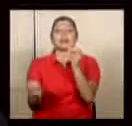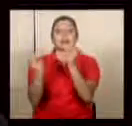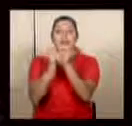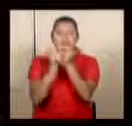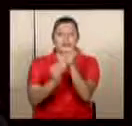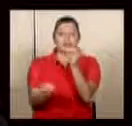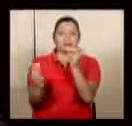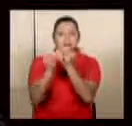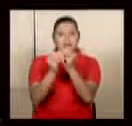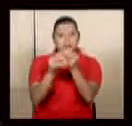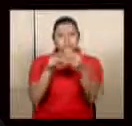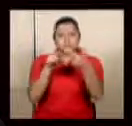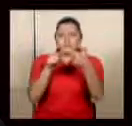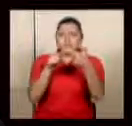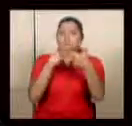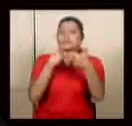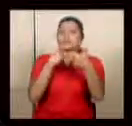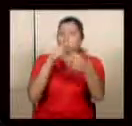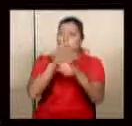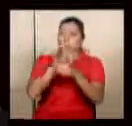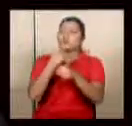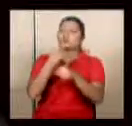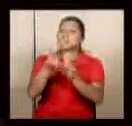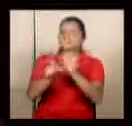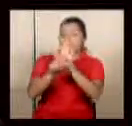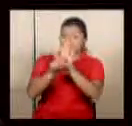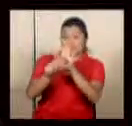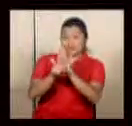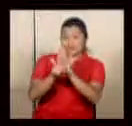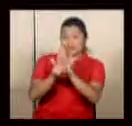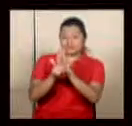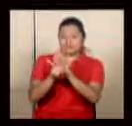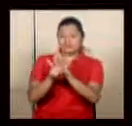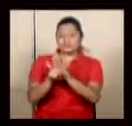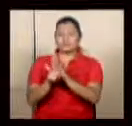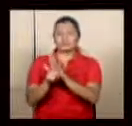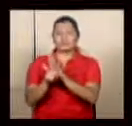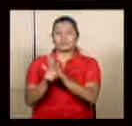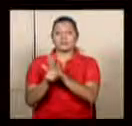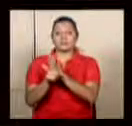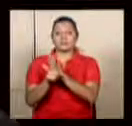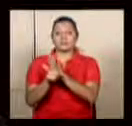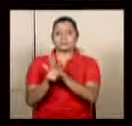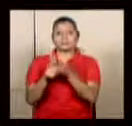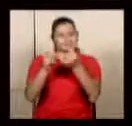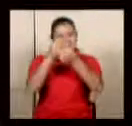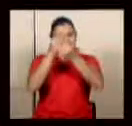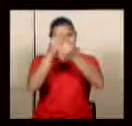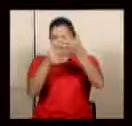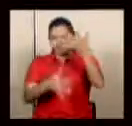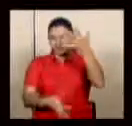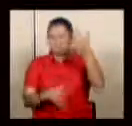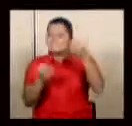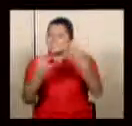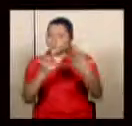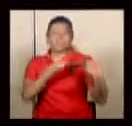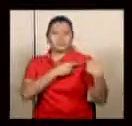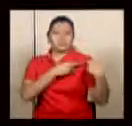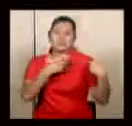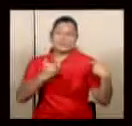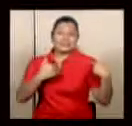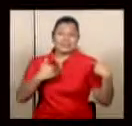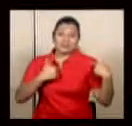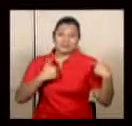sustancialmente cumpliendo con lo que dice la ley la transferencia del gobierno central a esa institución o sea hay una serie de obligaciones y de mandatos